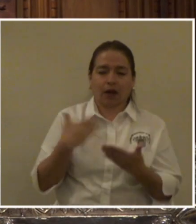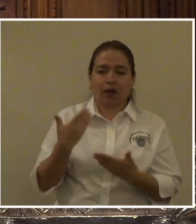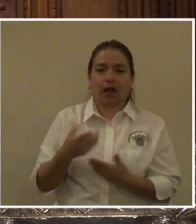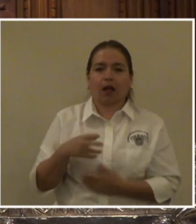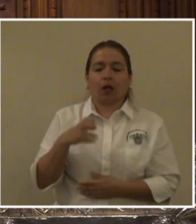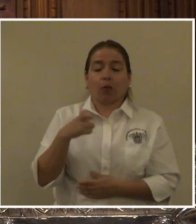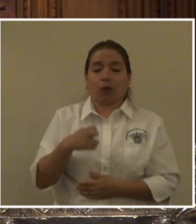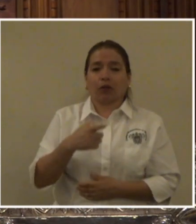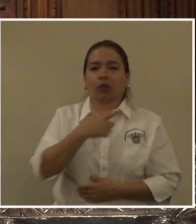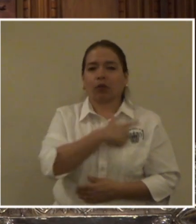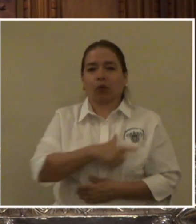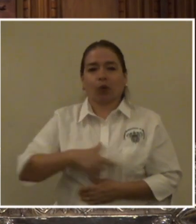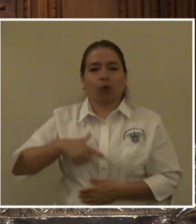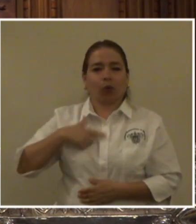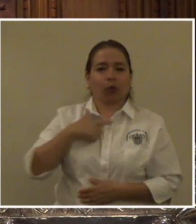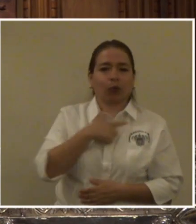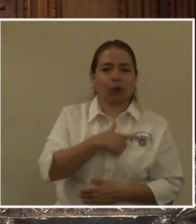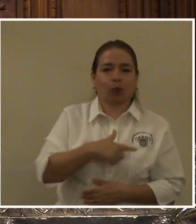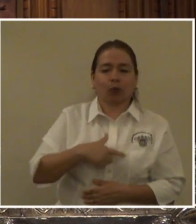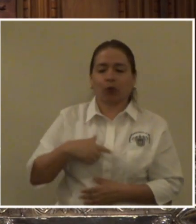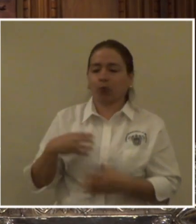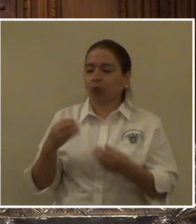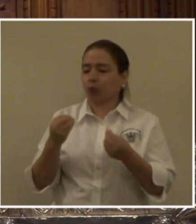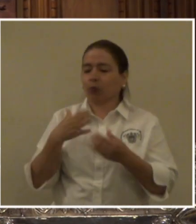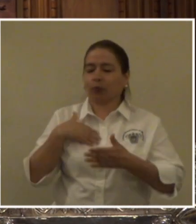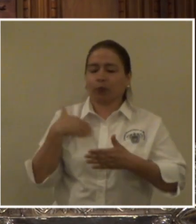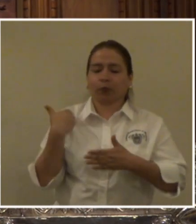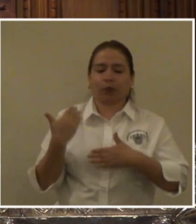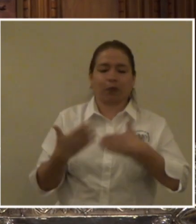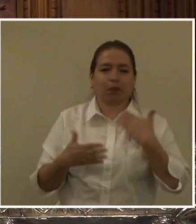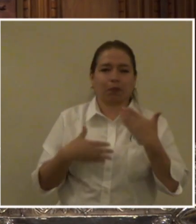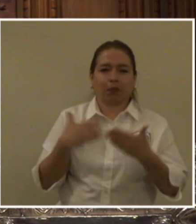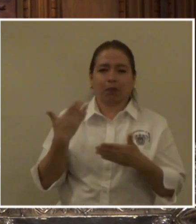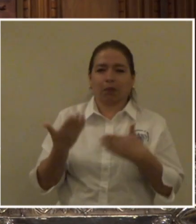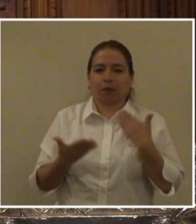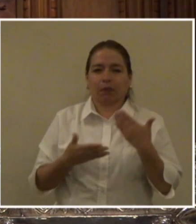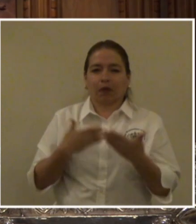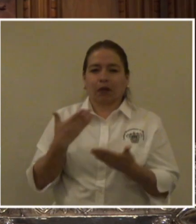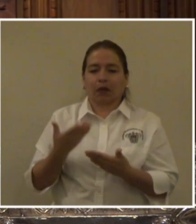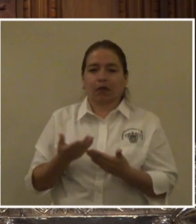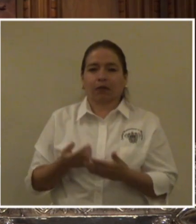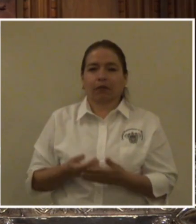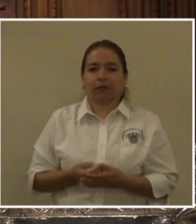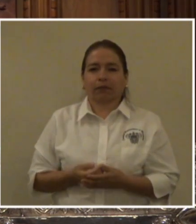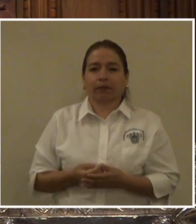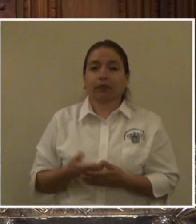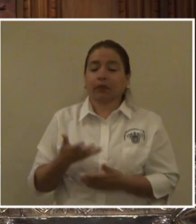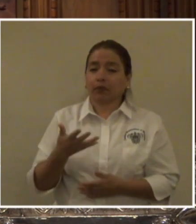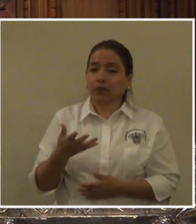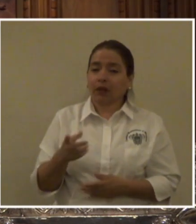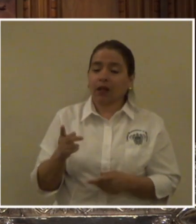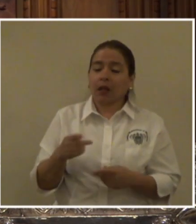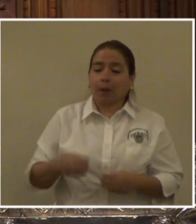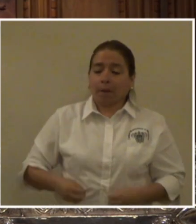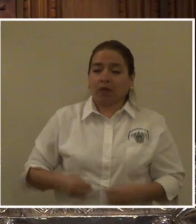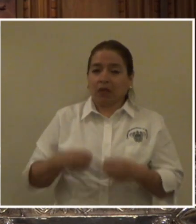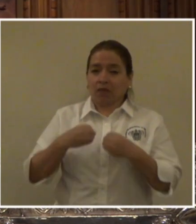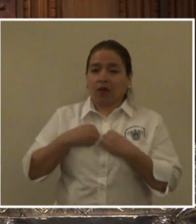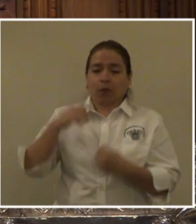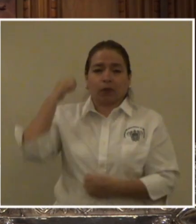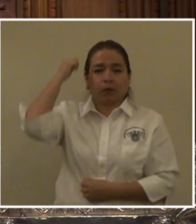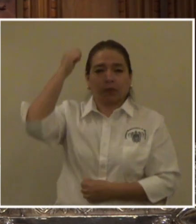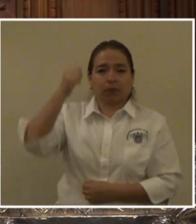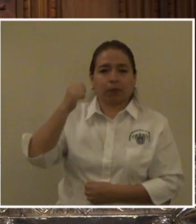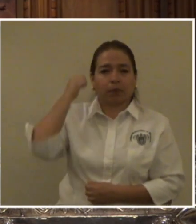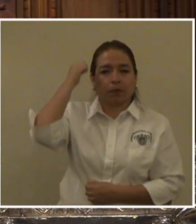con gusto, con mucha alegría, disfrutemos la Pascua, porque la